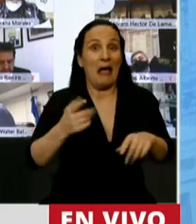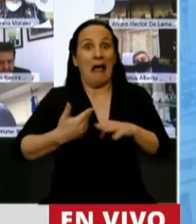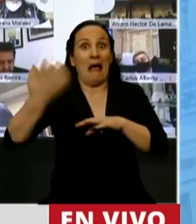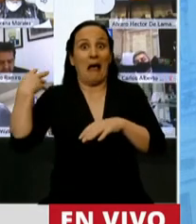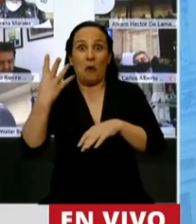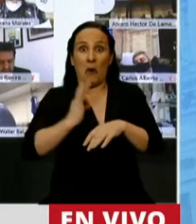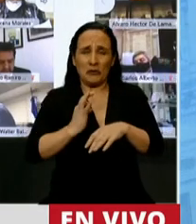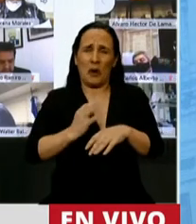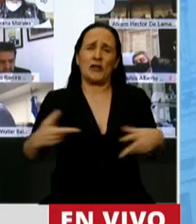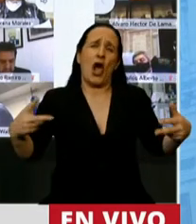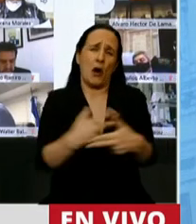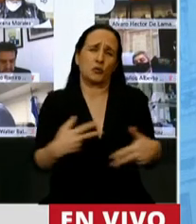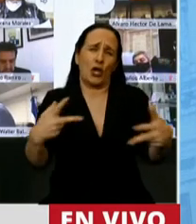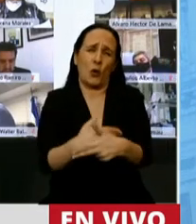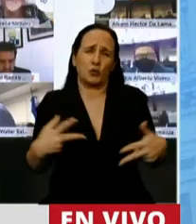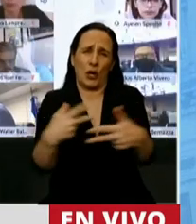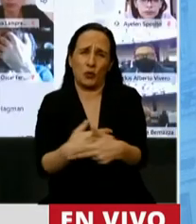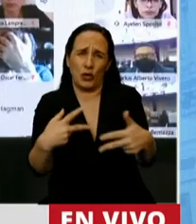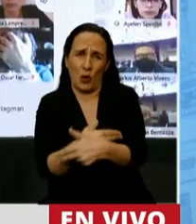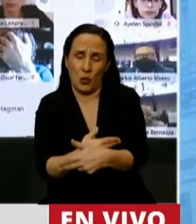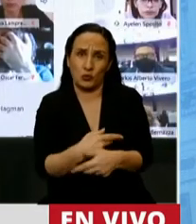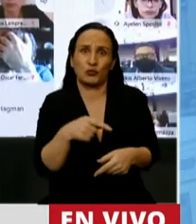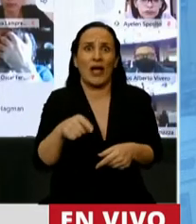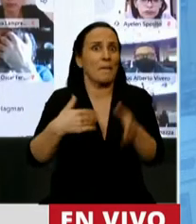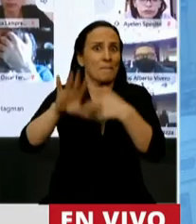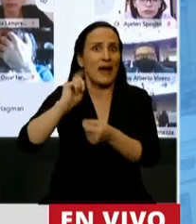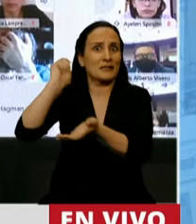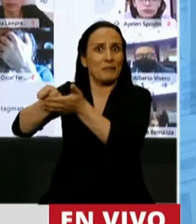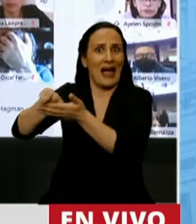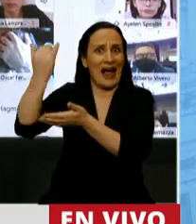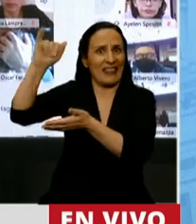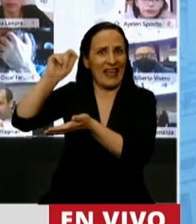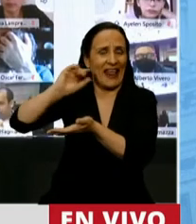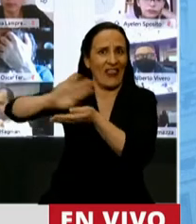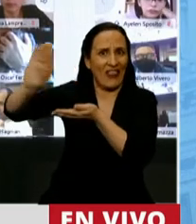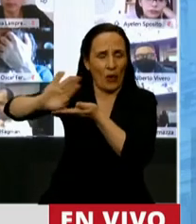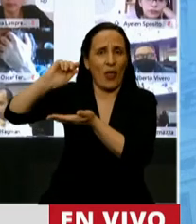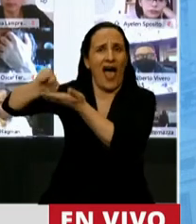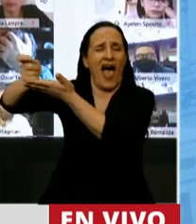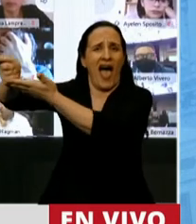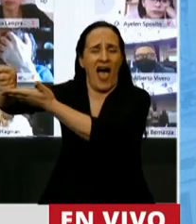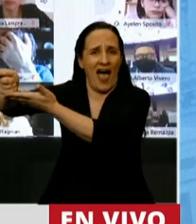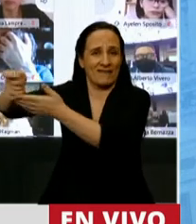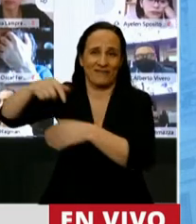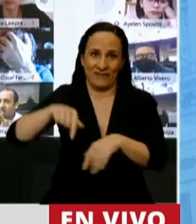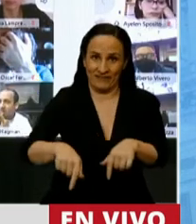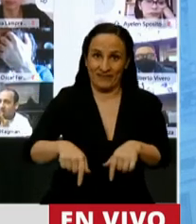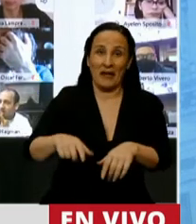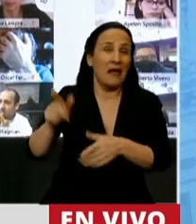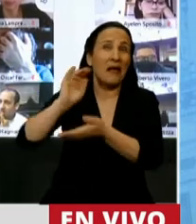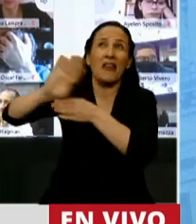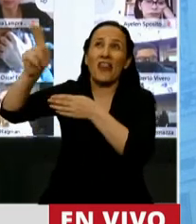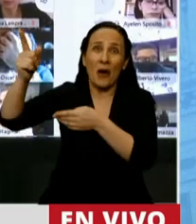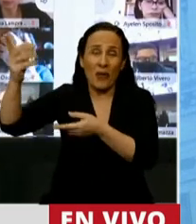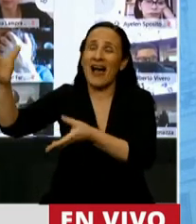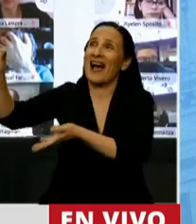era el descomunal incremento de la partida destinada a intereses de la deuda. Un verdadero gasto ocioso por una deuda que no implicó un centavo